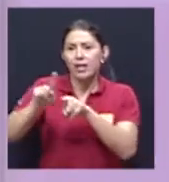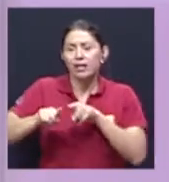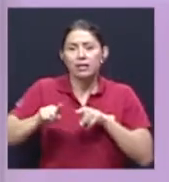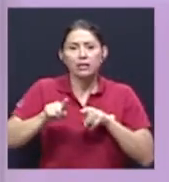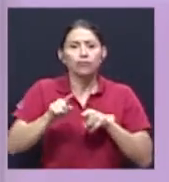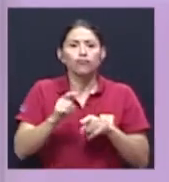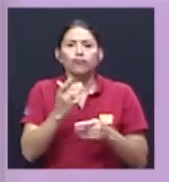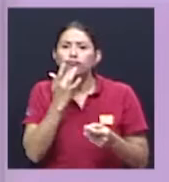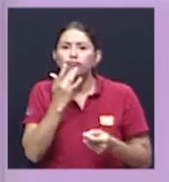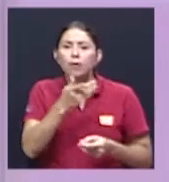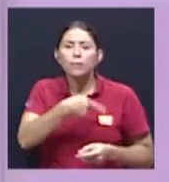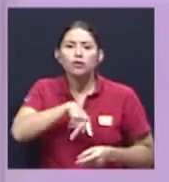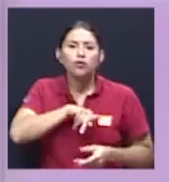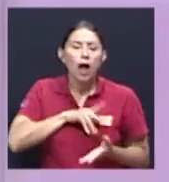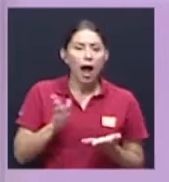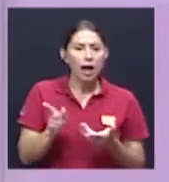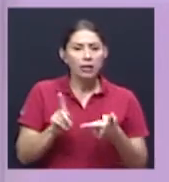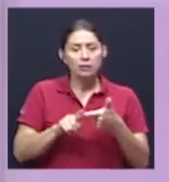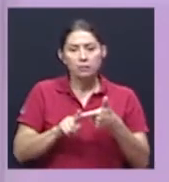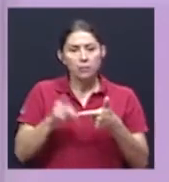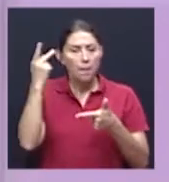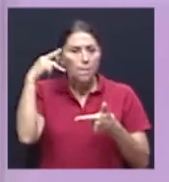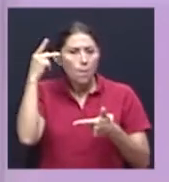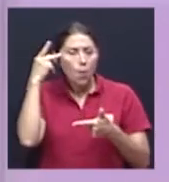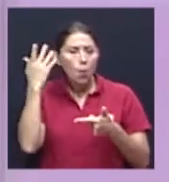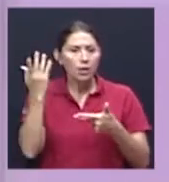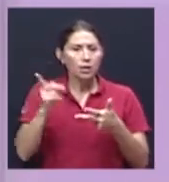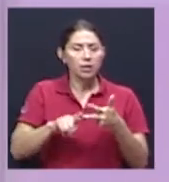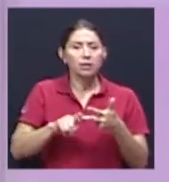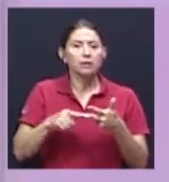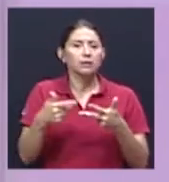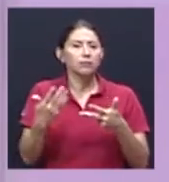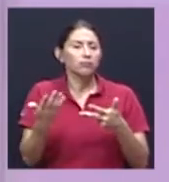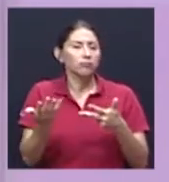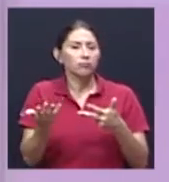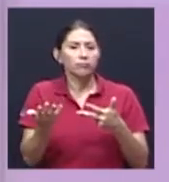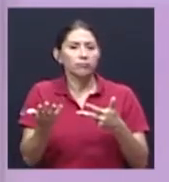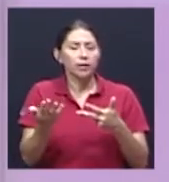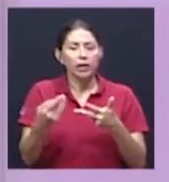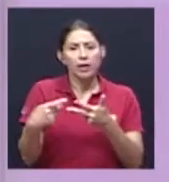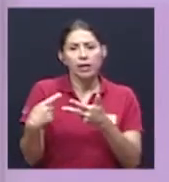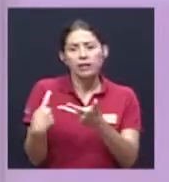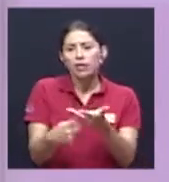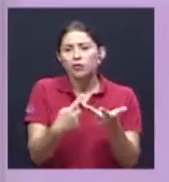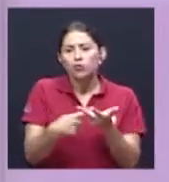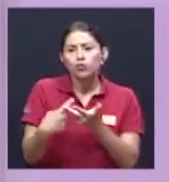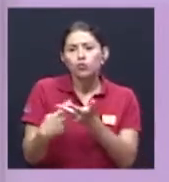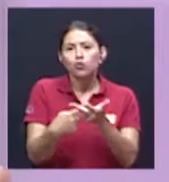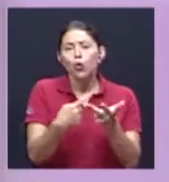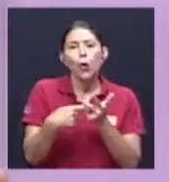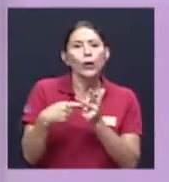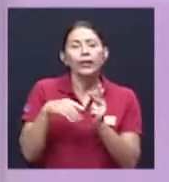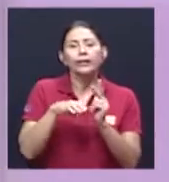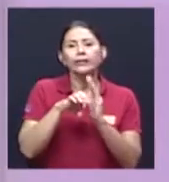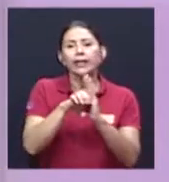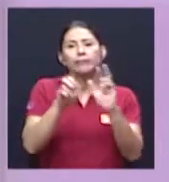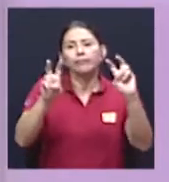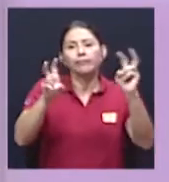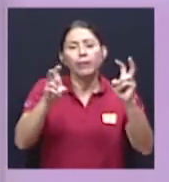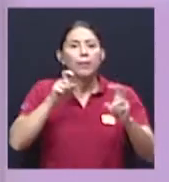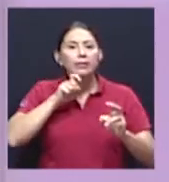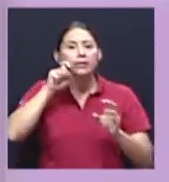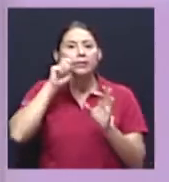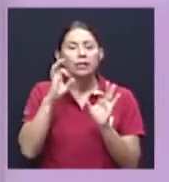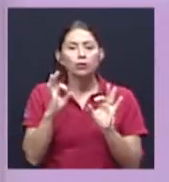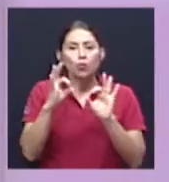muchas de esas cuestiones políticas, opciones de discusiones sobre, por ejemplo, de sexualidad, que es una de las